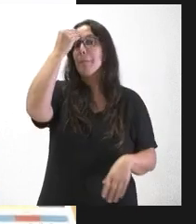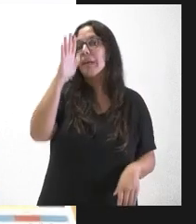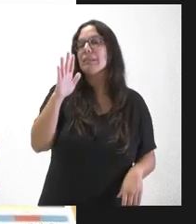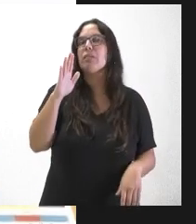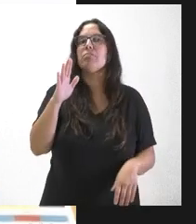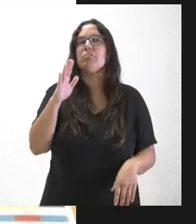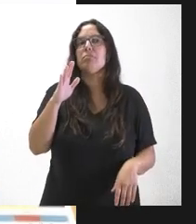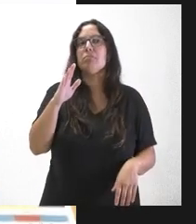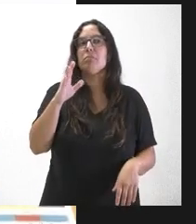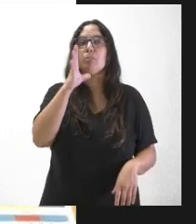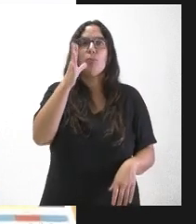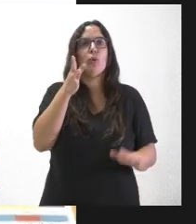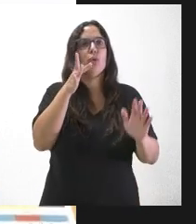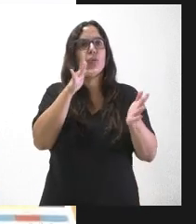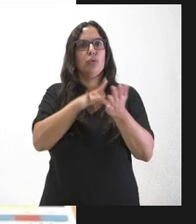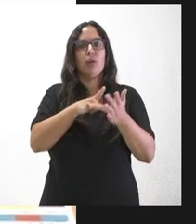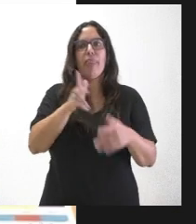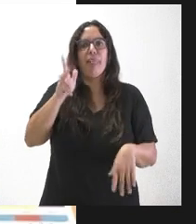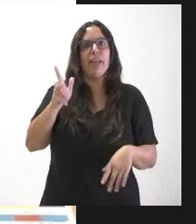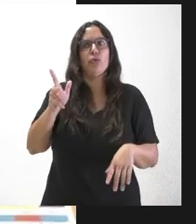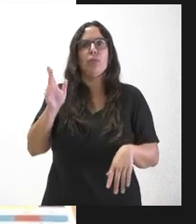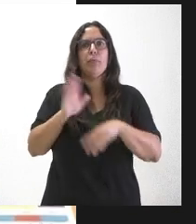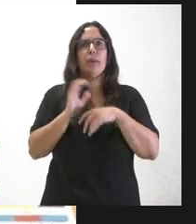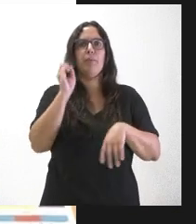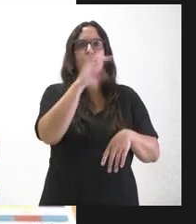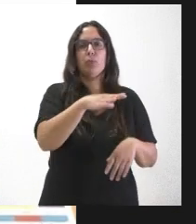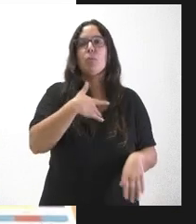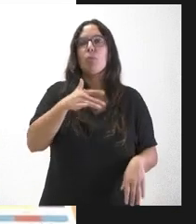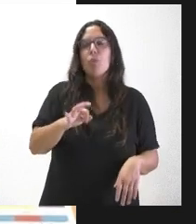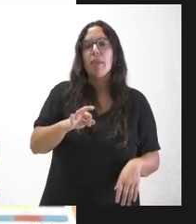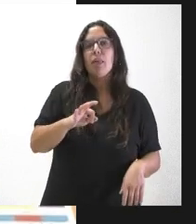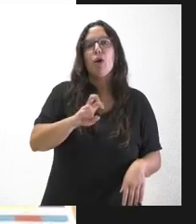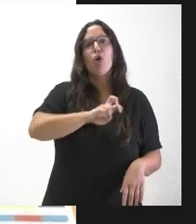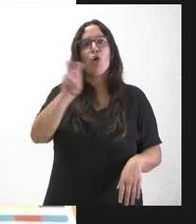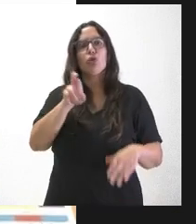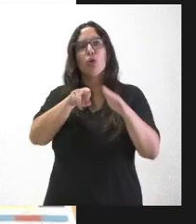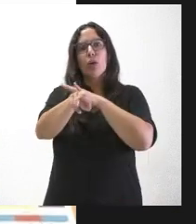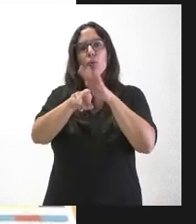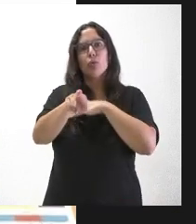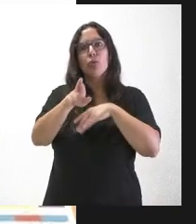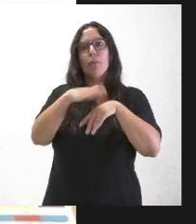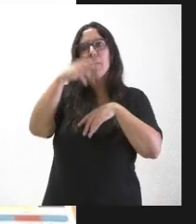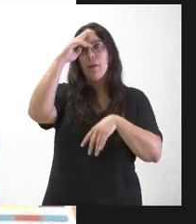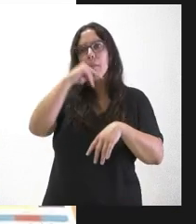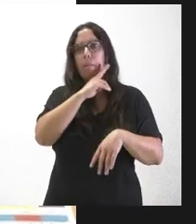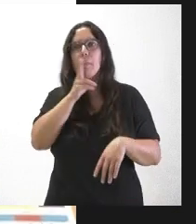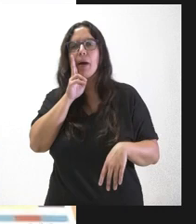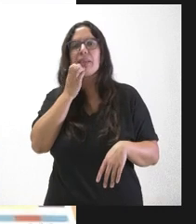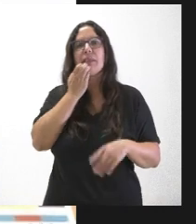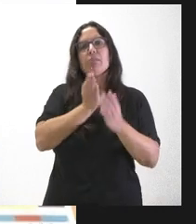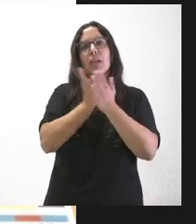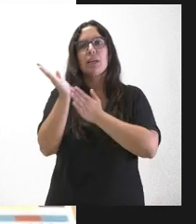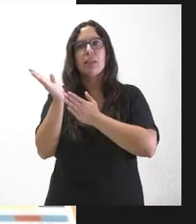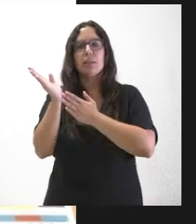hemos decidido, ¿no?, que es un derecho escolarizar a estos niños, que haya otra serie de recursos para los padres que opten por esa otra alternativa que